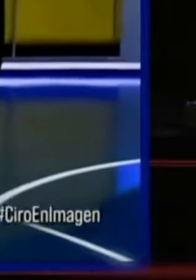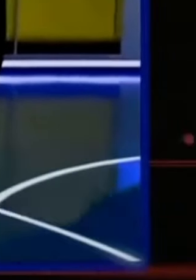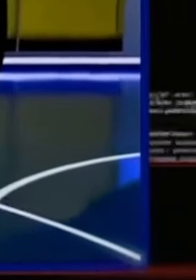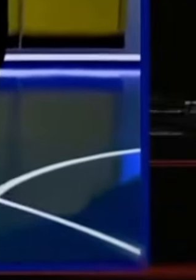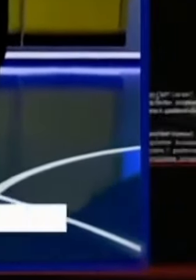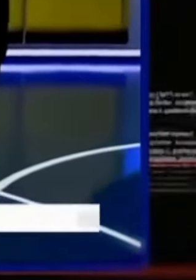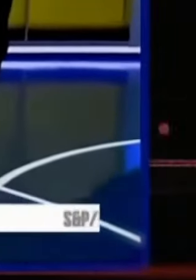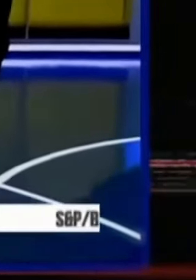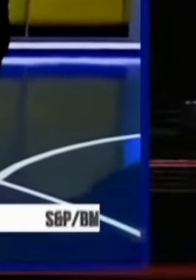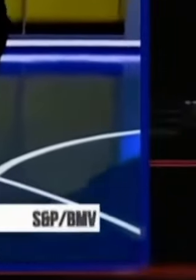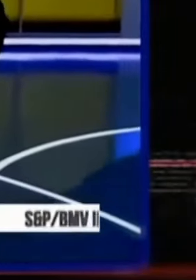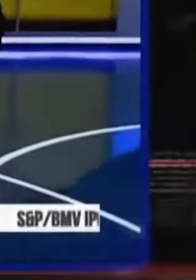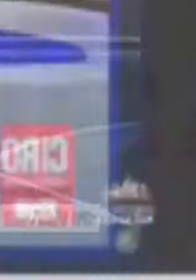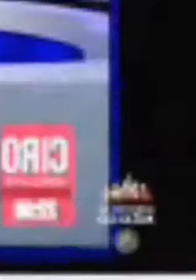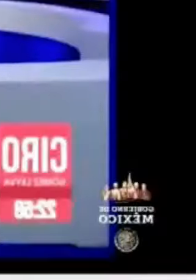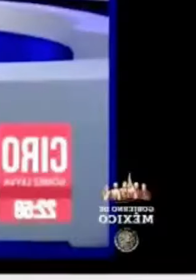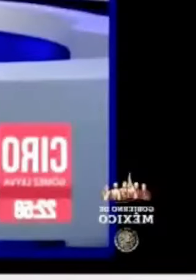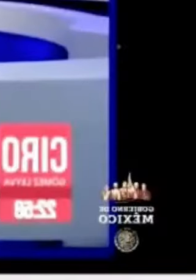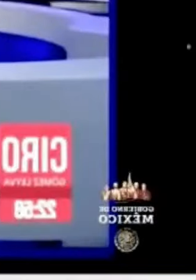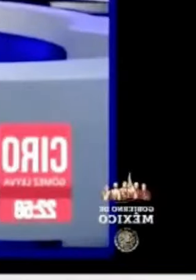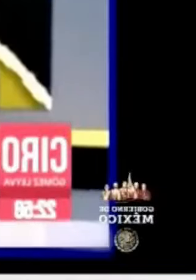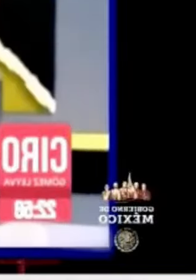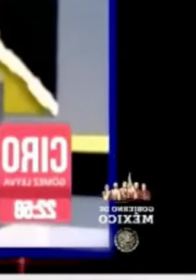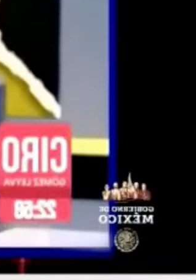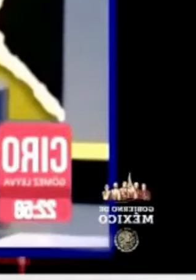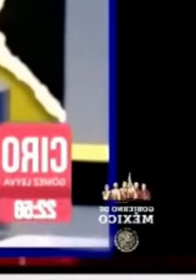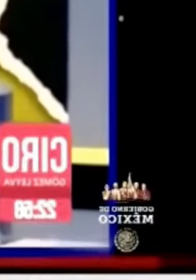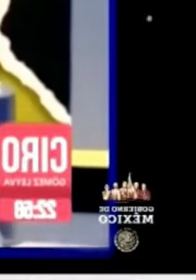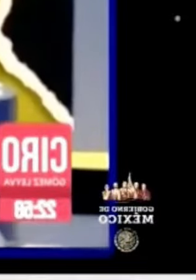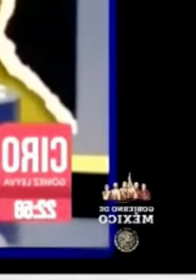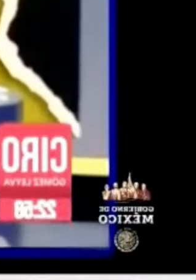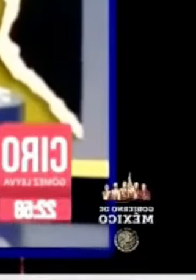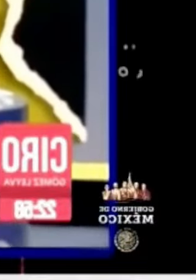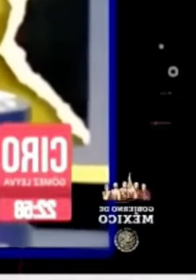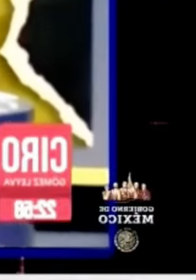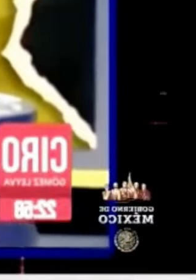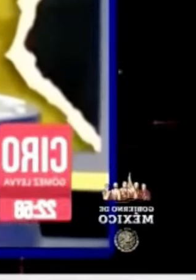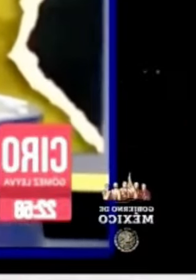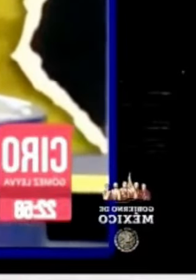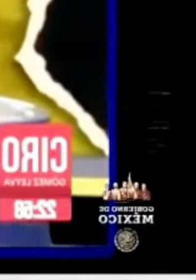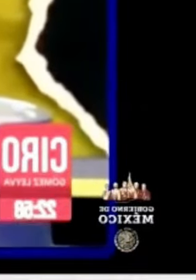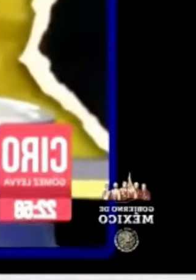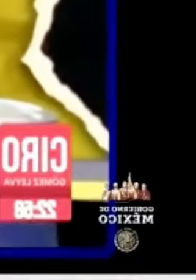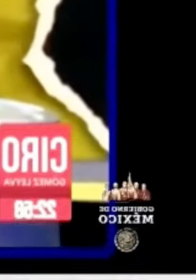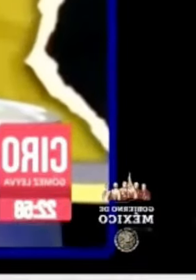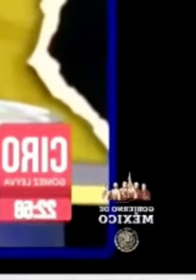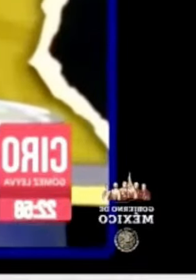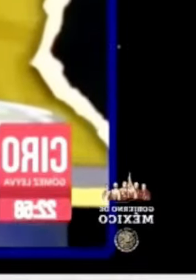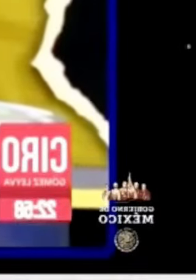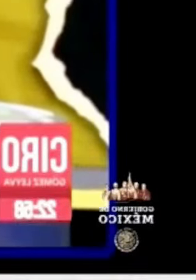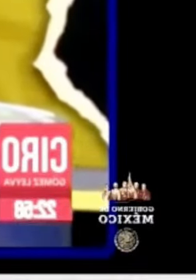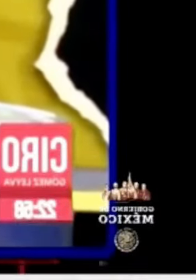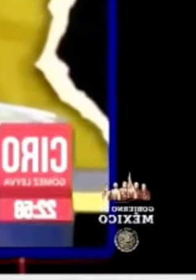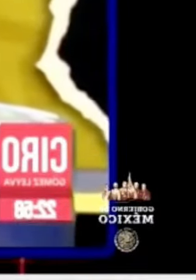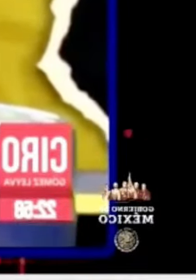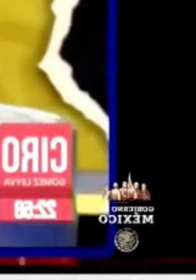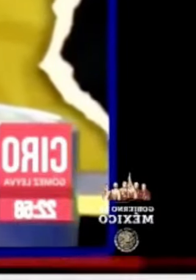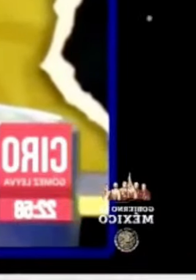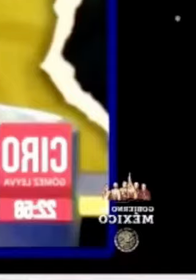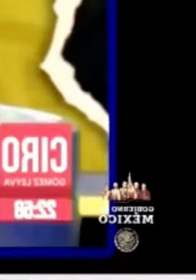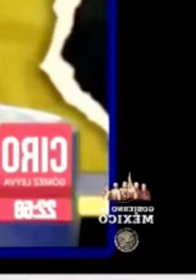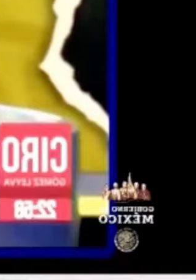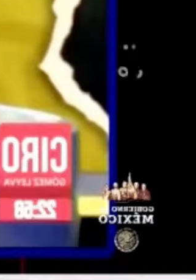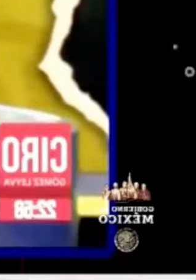del peso, también desde 2020, 4.40%. ¿Qué pasó? Que a los